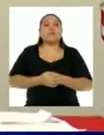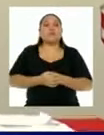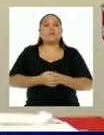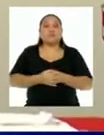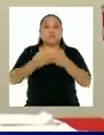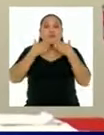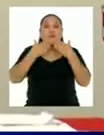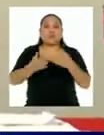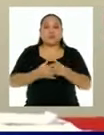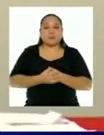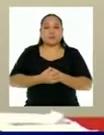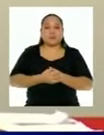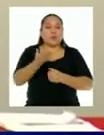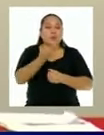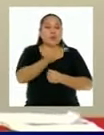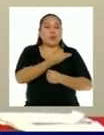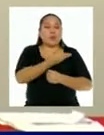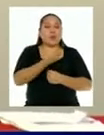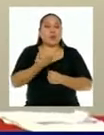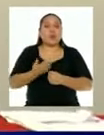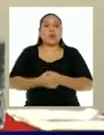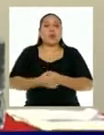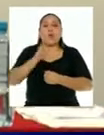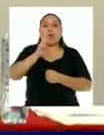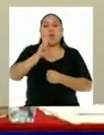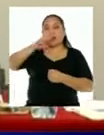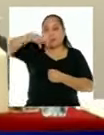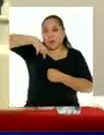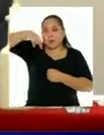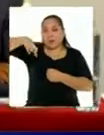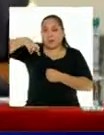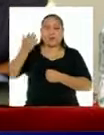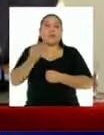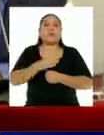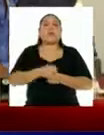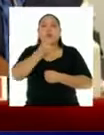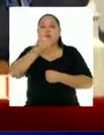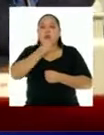Muchas gracias, es el turno de RPP, a cargo de Edgardo Reto.